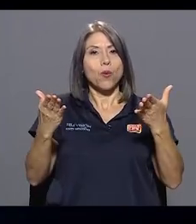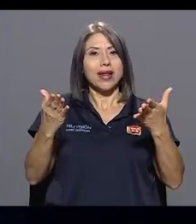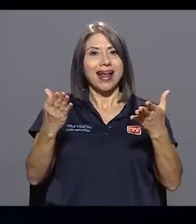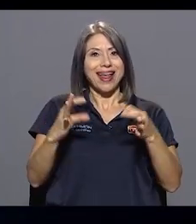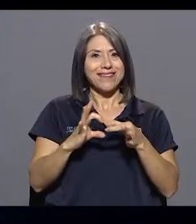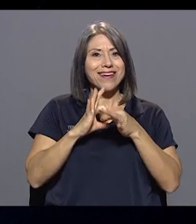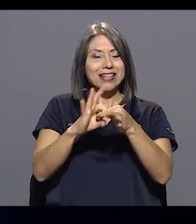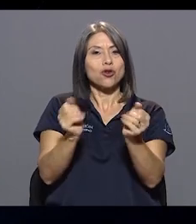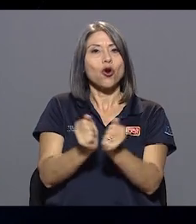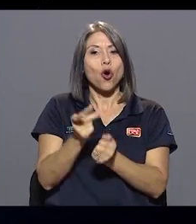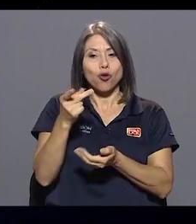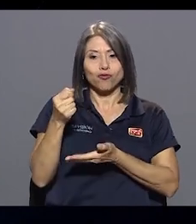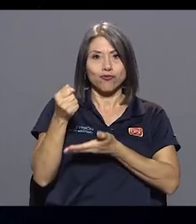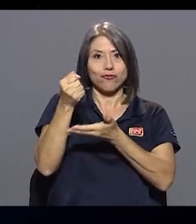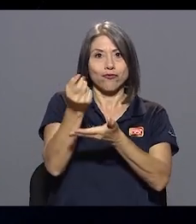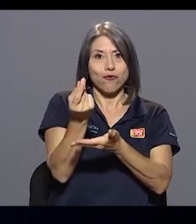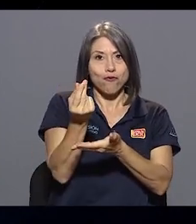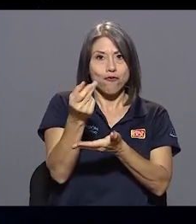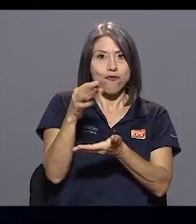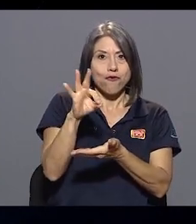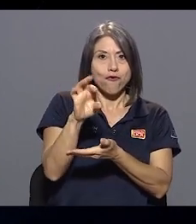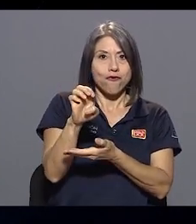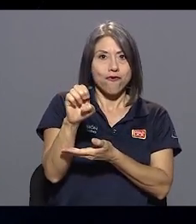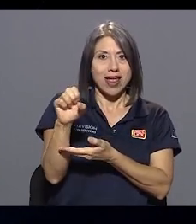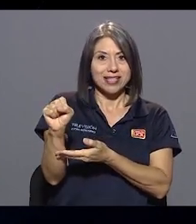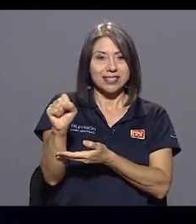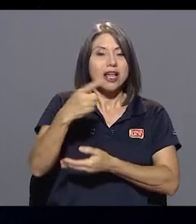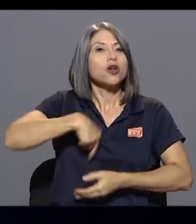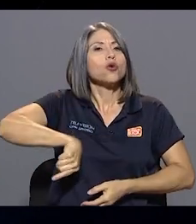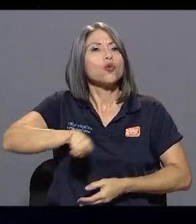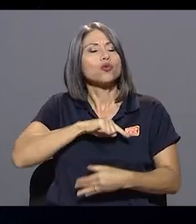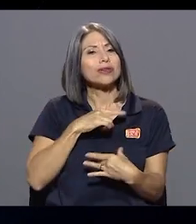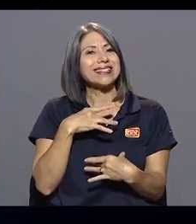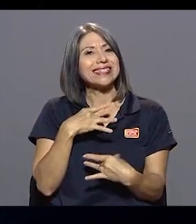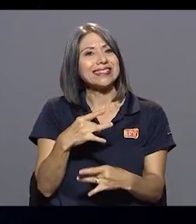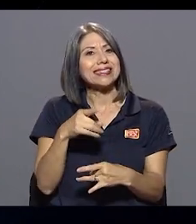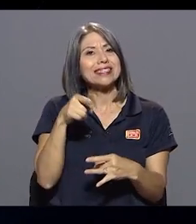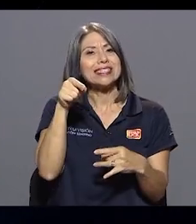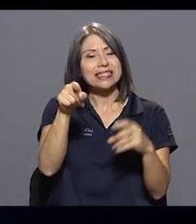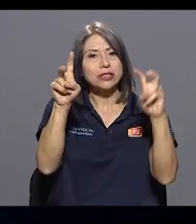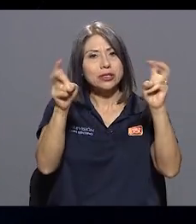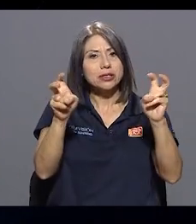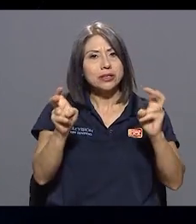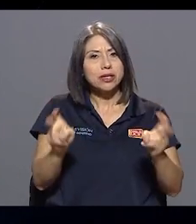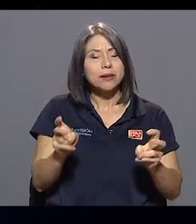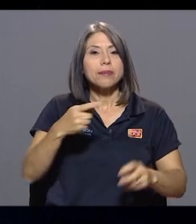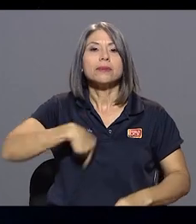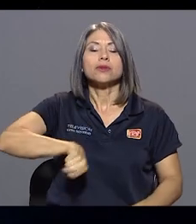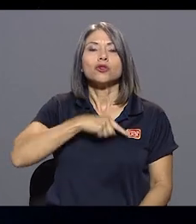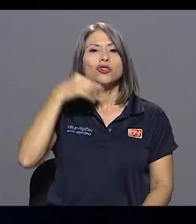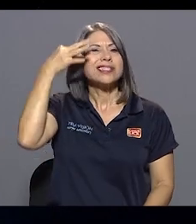FES, etc. Es decir, nosotros estamos muy interesados en esos temas y creemos que la administración debería